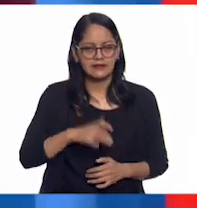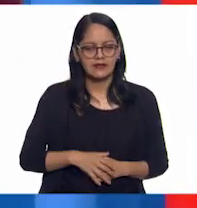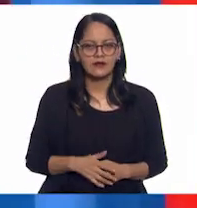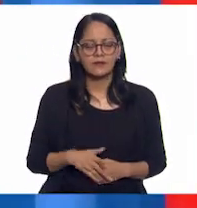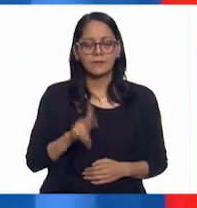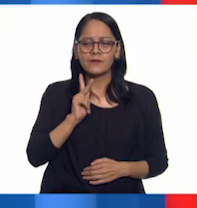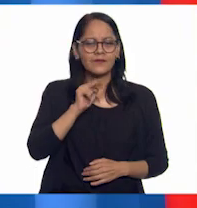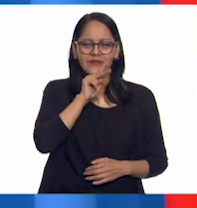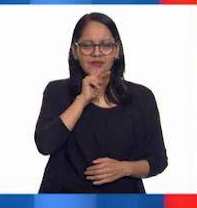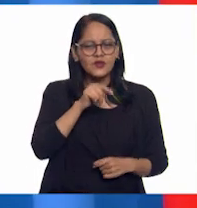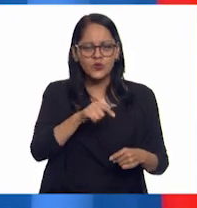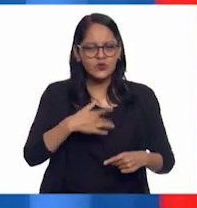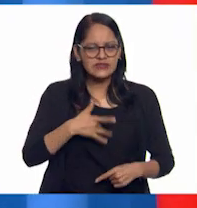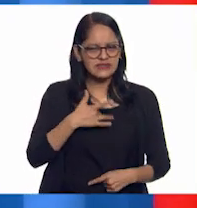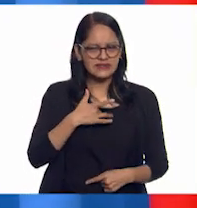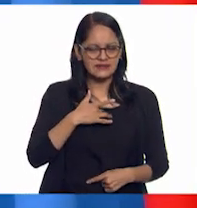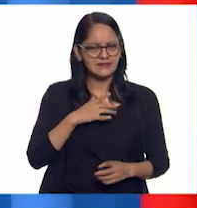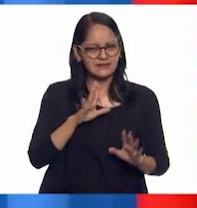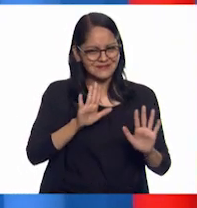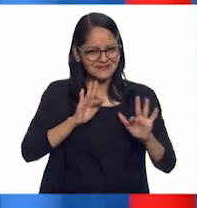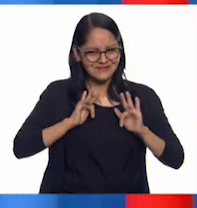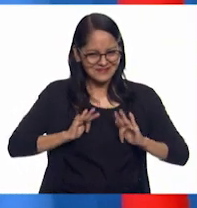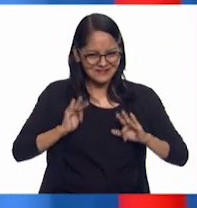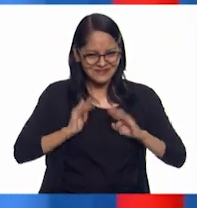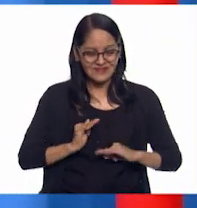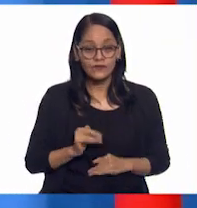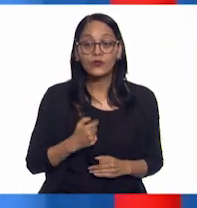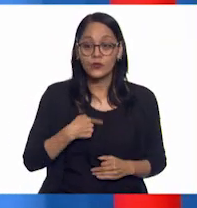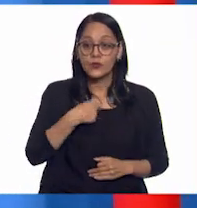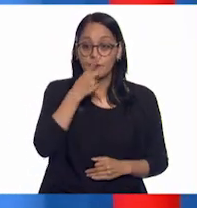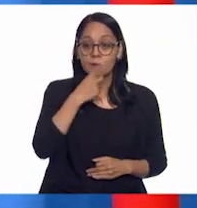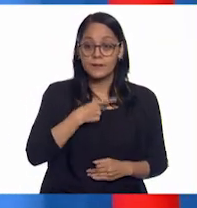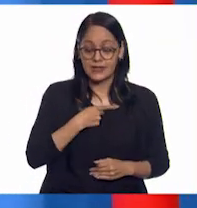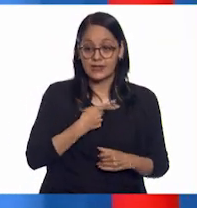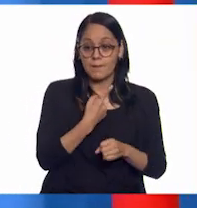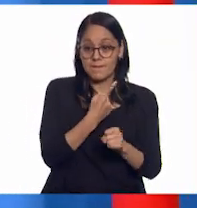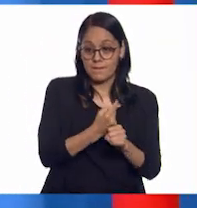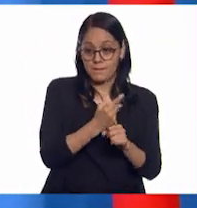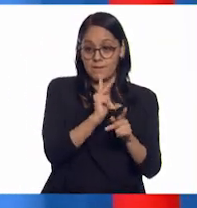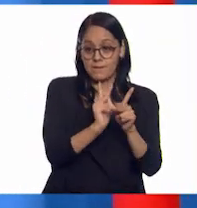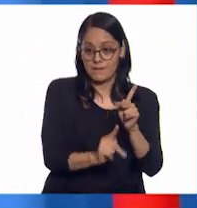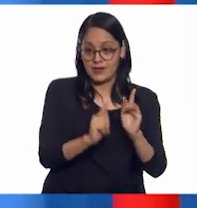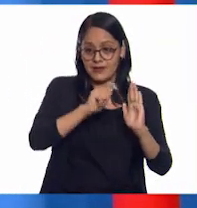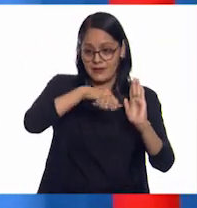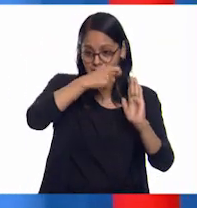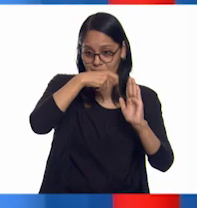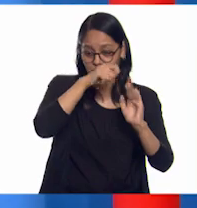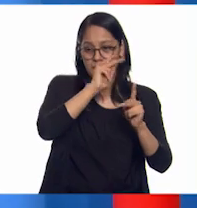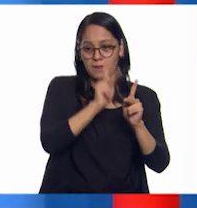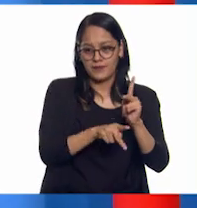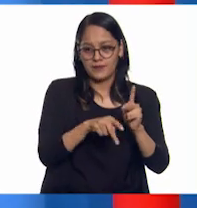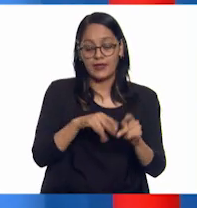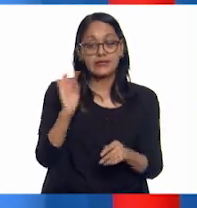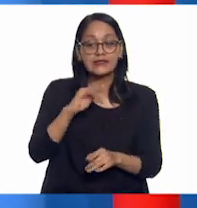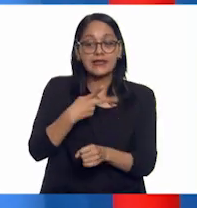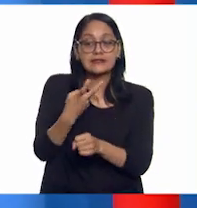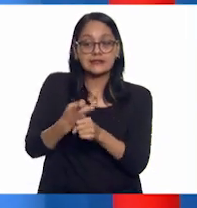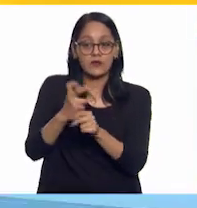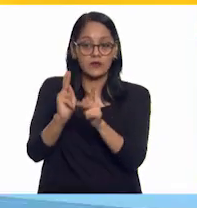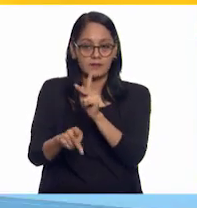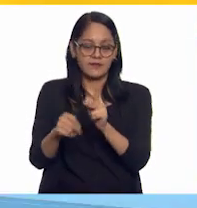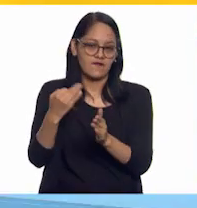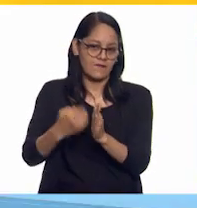pero no deberías de sentirte así, de esa manera. Tú me dijiste que esta era una primera versión, un primer corte. Pues no sé, a lo mejor el tuyo todavía no lo editan.